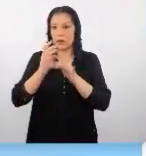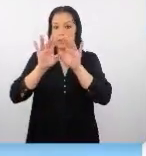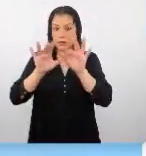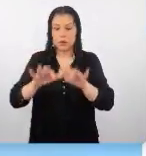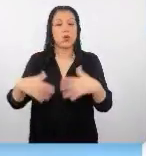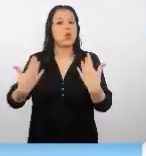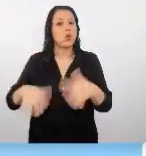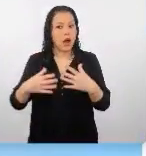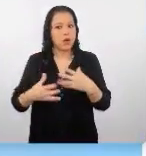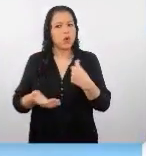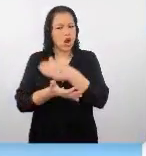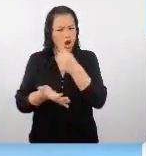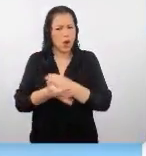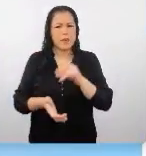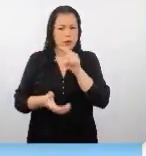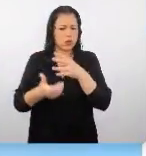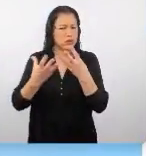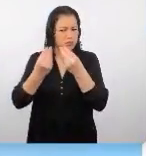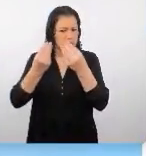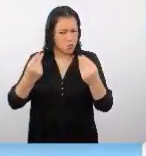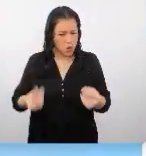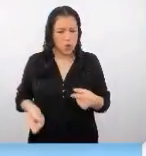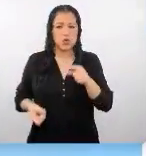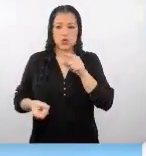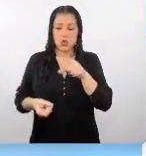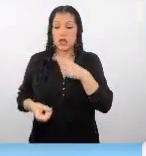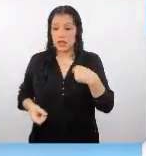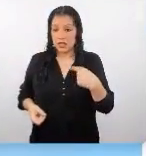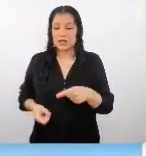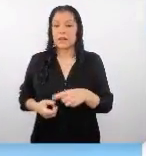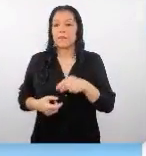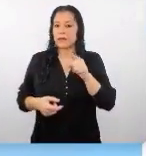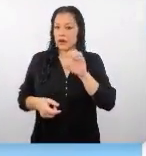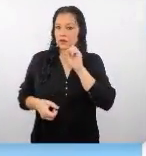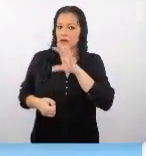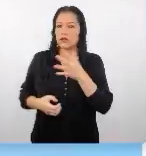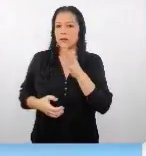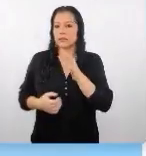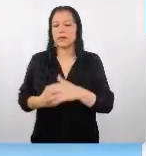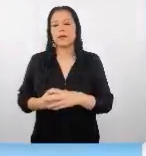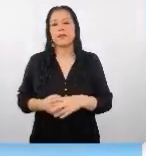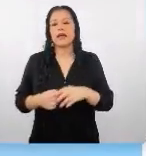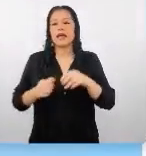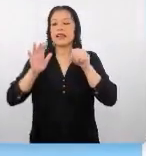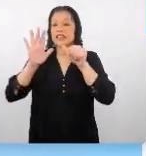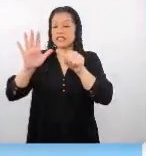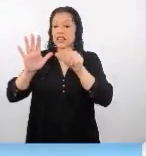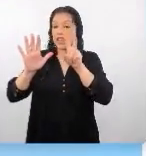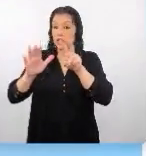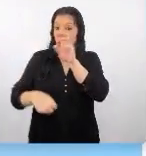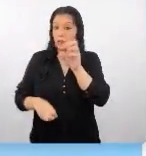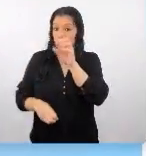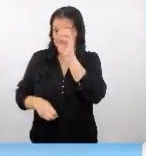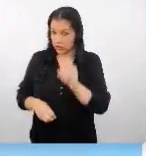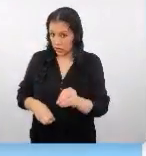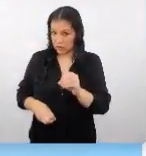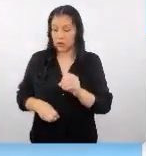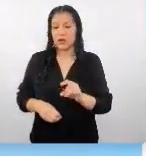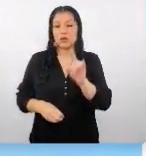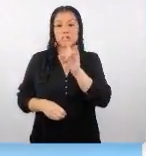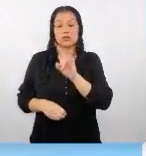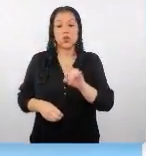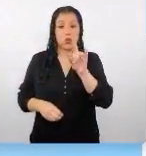mercado de consumidores. Ya María José nos había adelantado que aproximadamente 62% de los